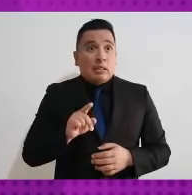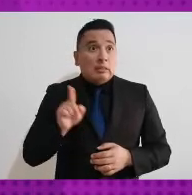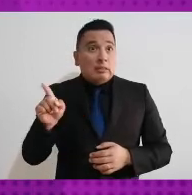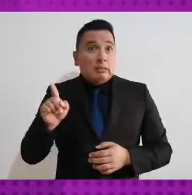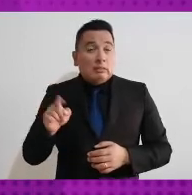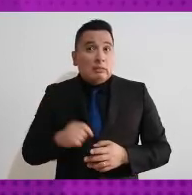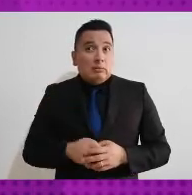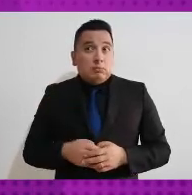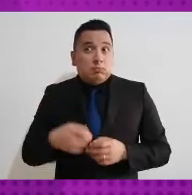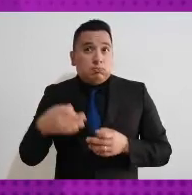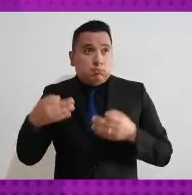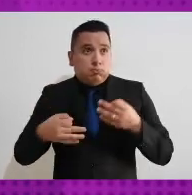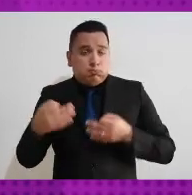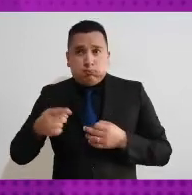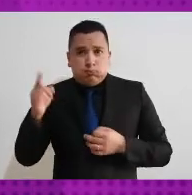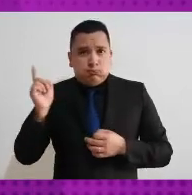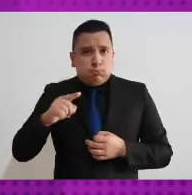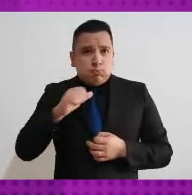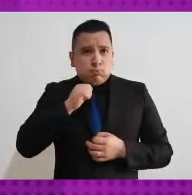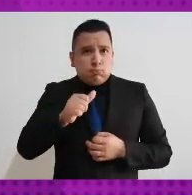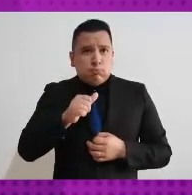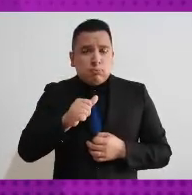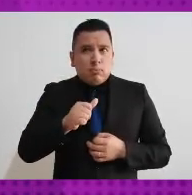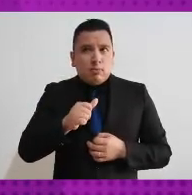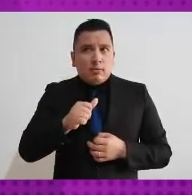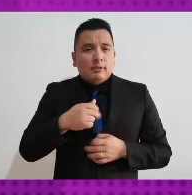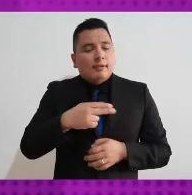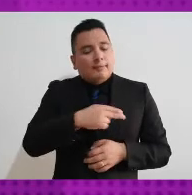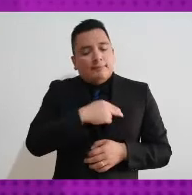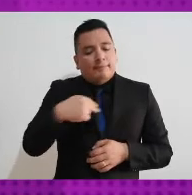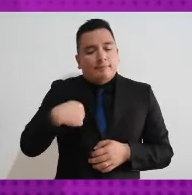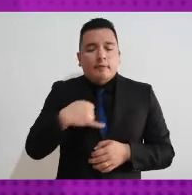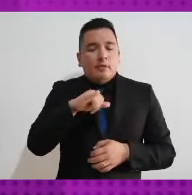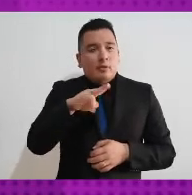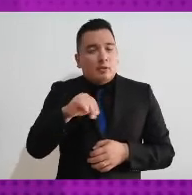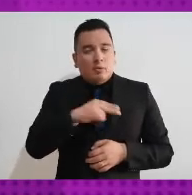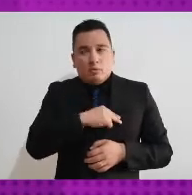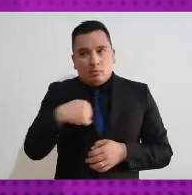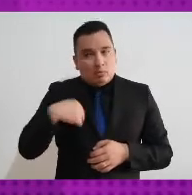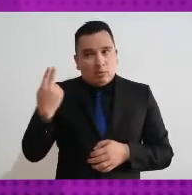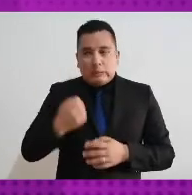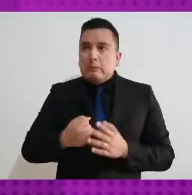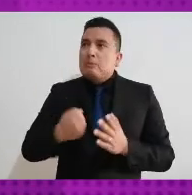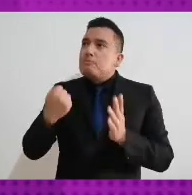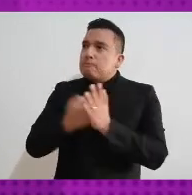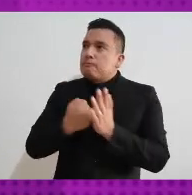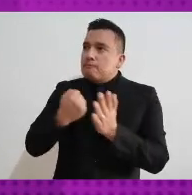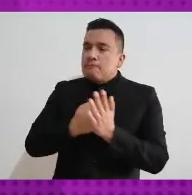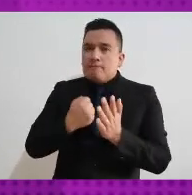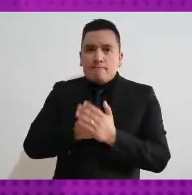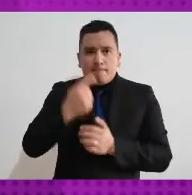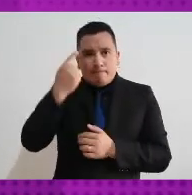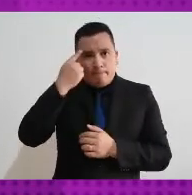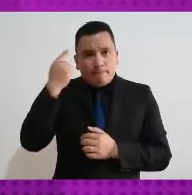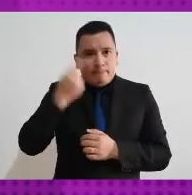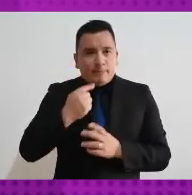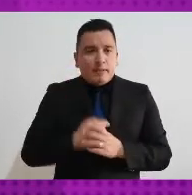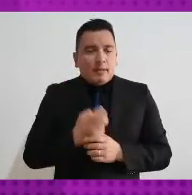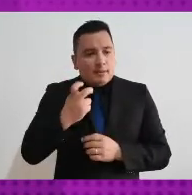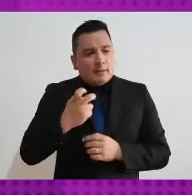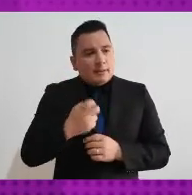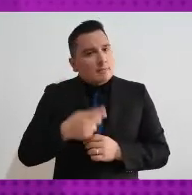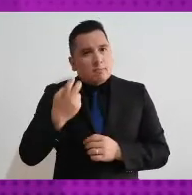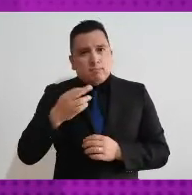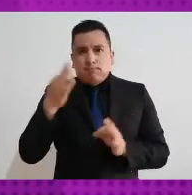para que esto fuera factible, nosotros como INE teníamos la obligación de tomar medidas al respecto para que pudiera